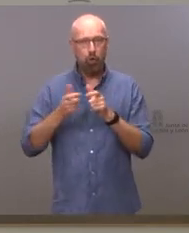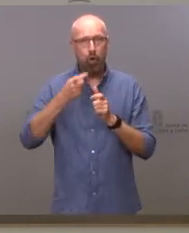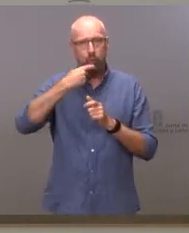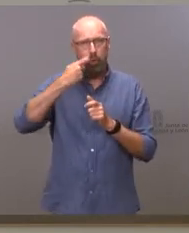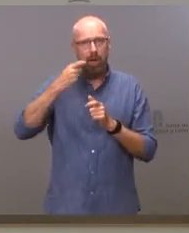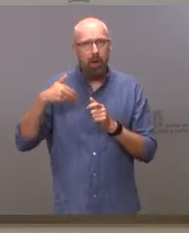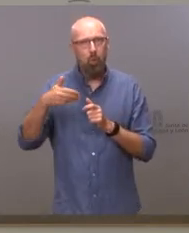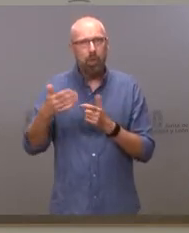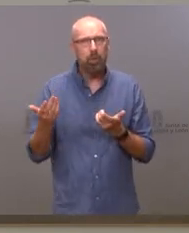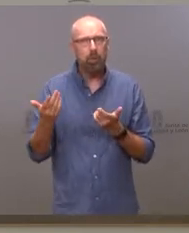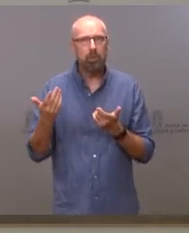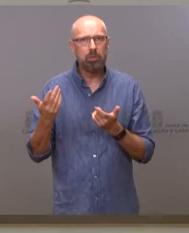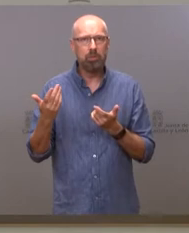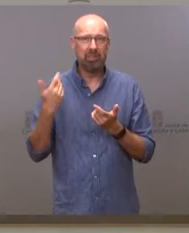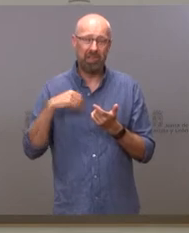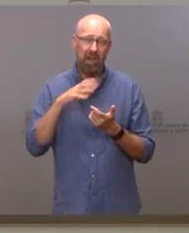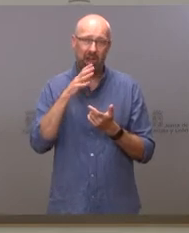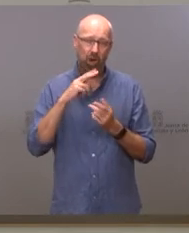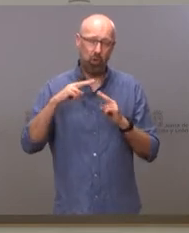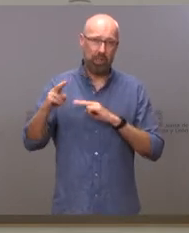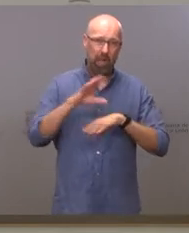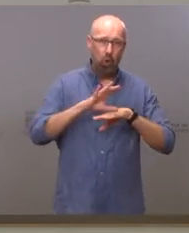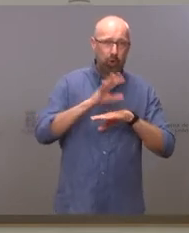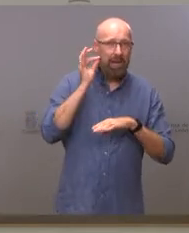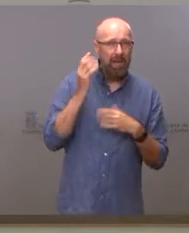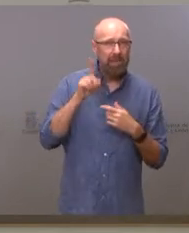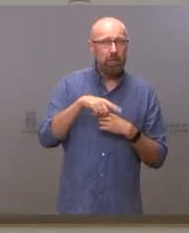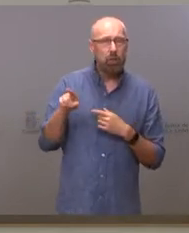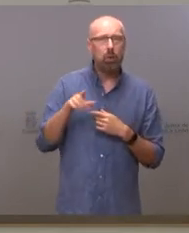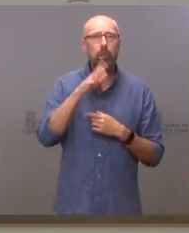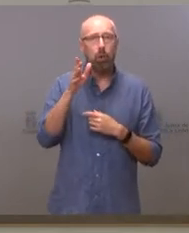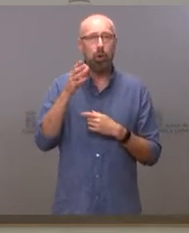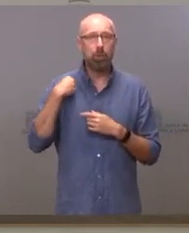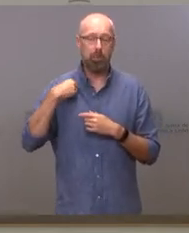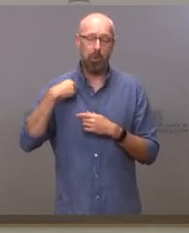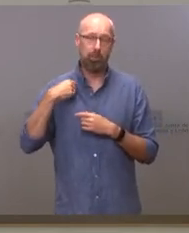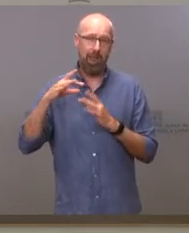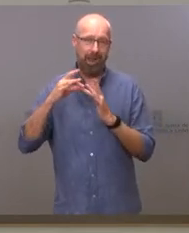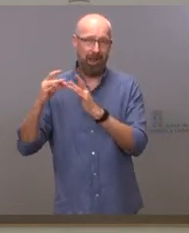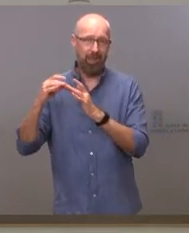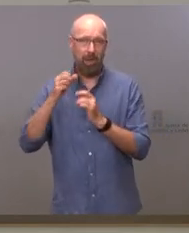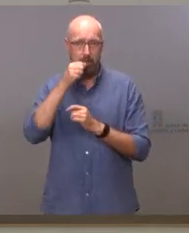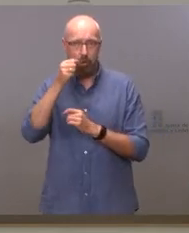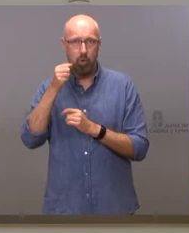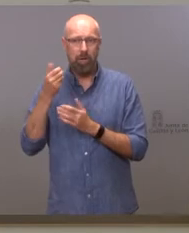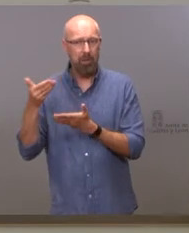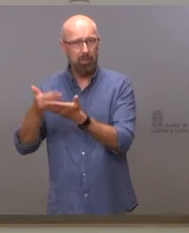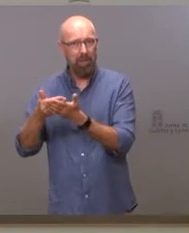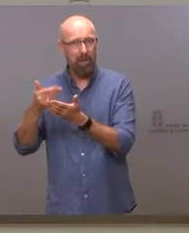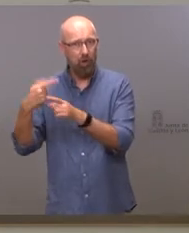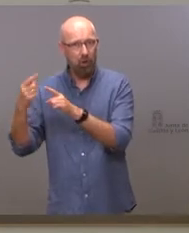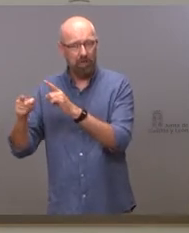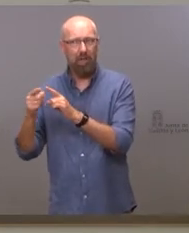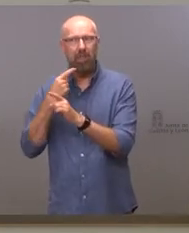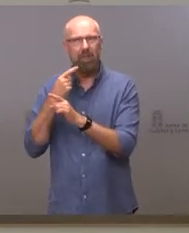consejera o ante las peticiones para que se celebre que pide el líder del PSOE, y la dan por imposible. Y luego me gustaría saber